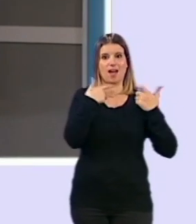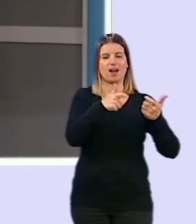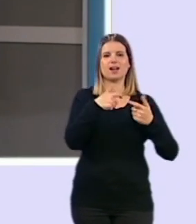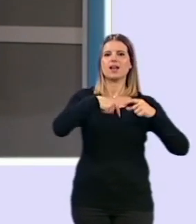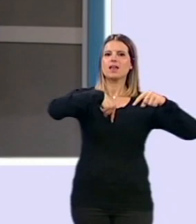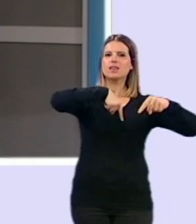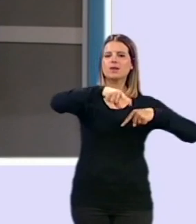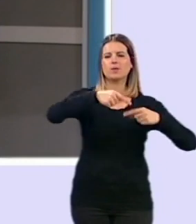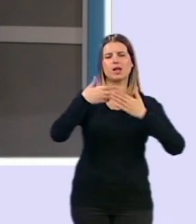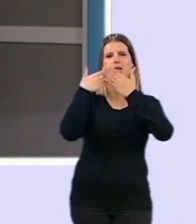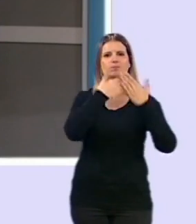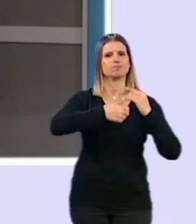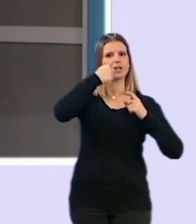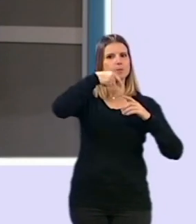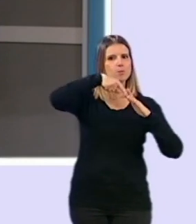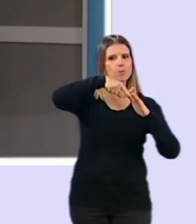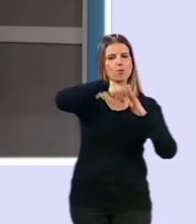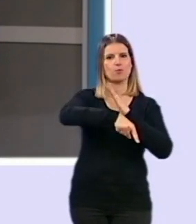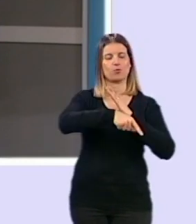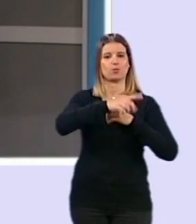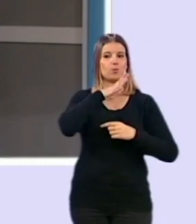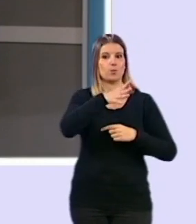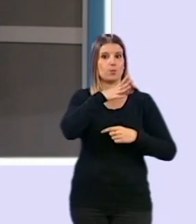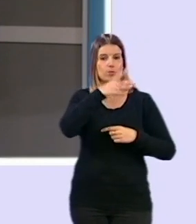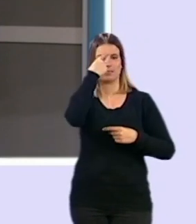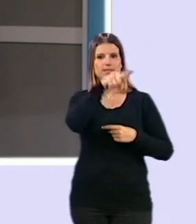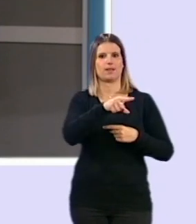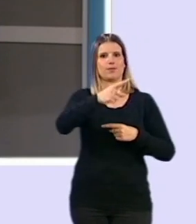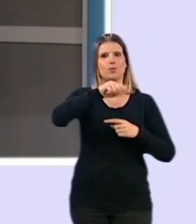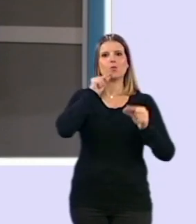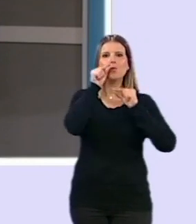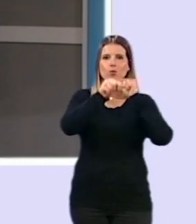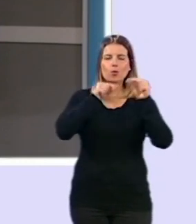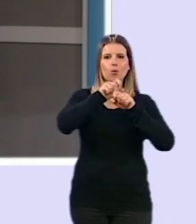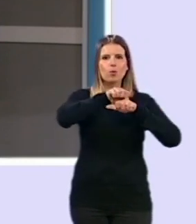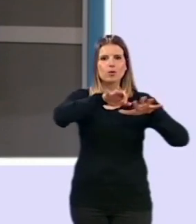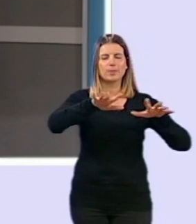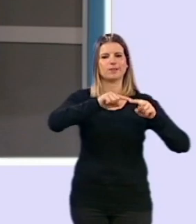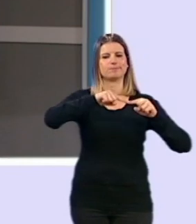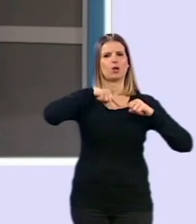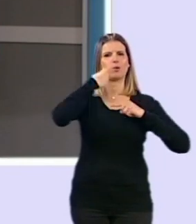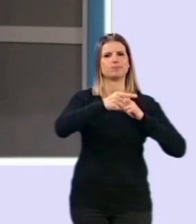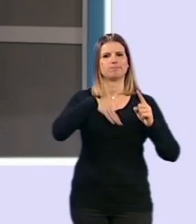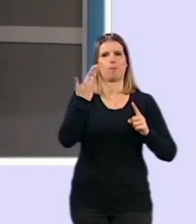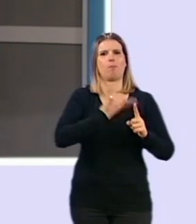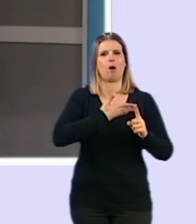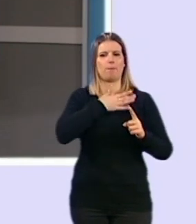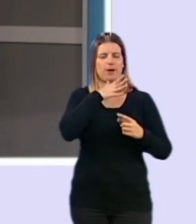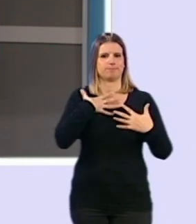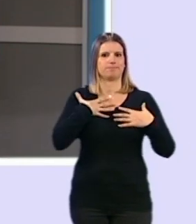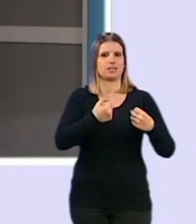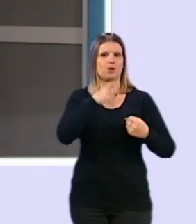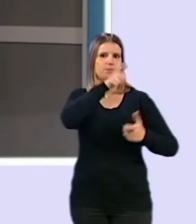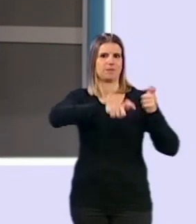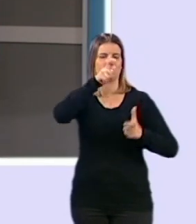muchísimo más a fondo porque ya sabemos la contaminación, las consecuencias tan dañinas que trae para la salud de